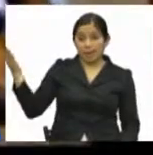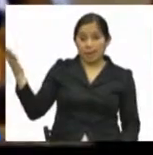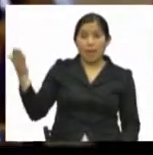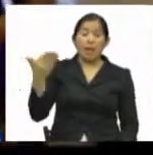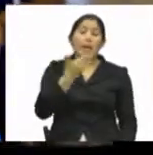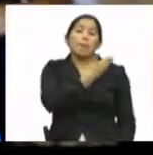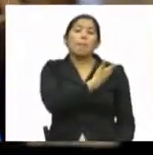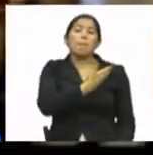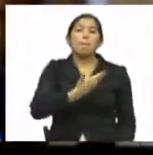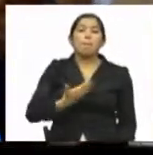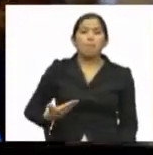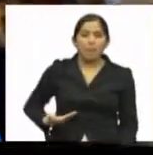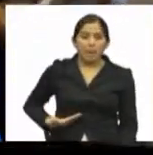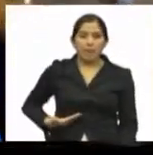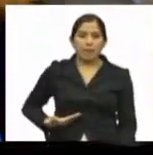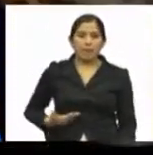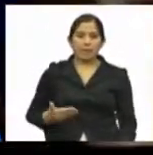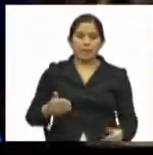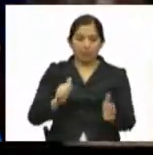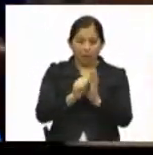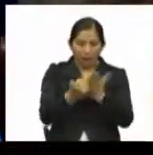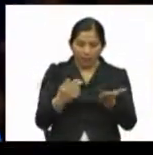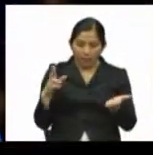está poniendo ya las actas llenadas.